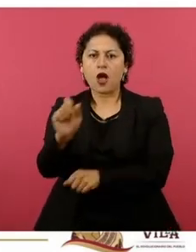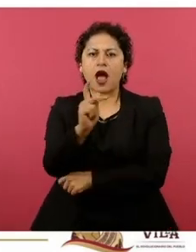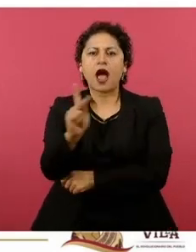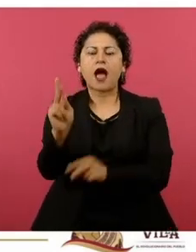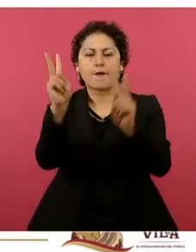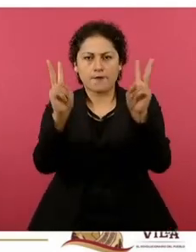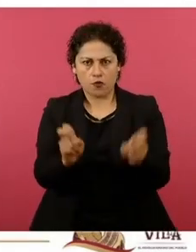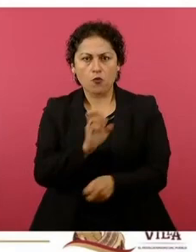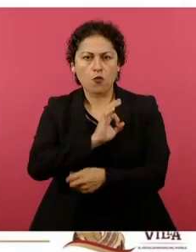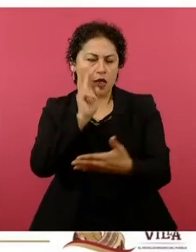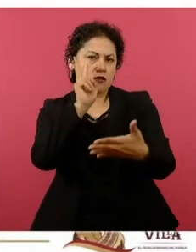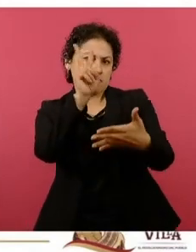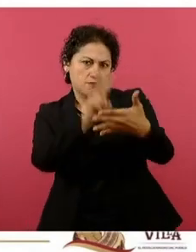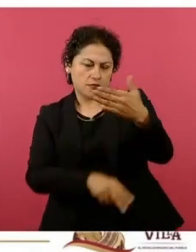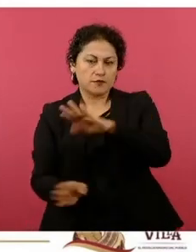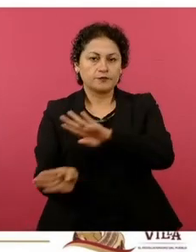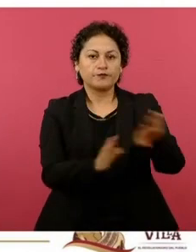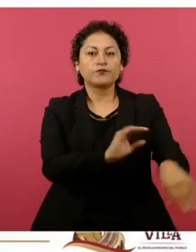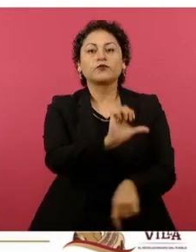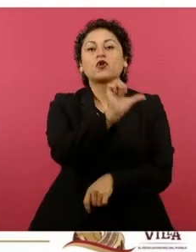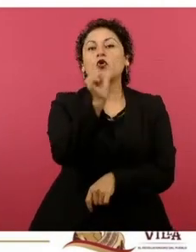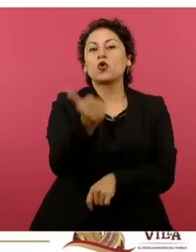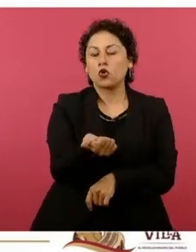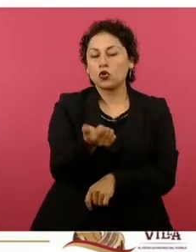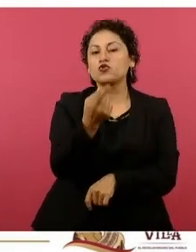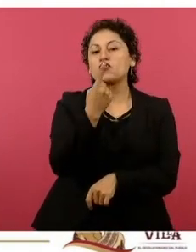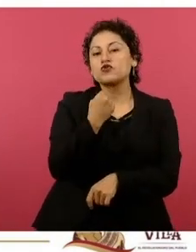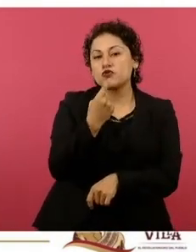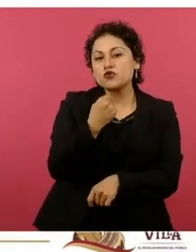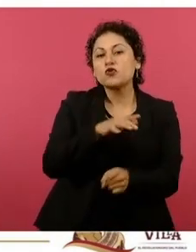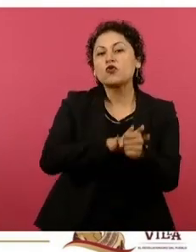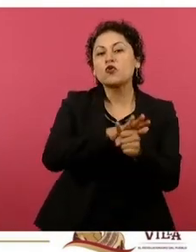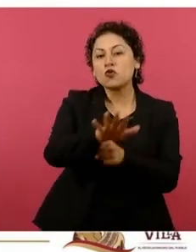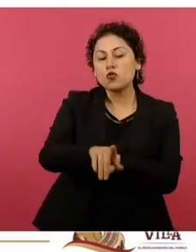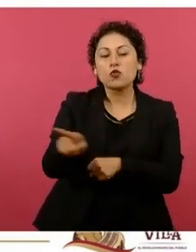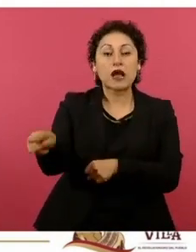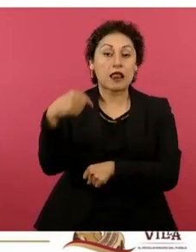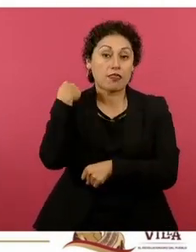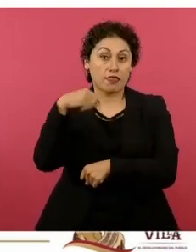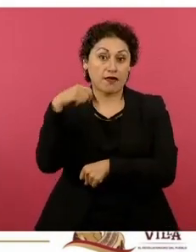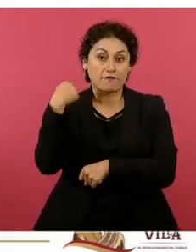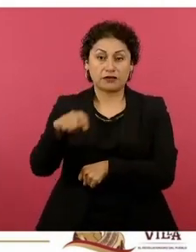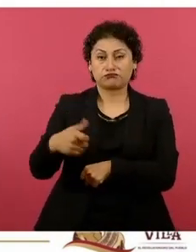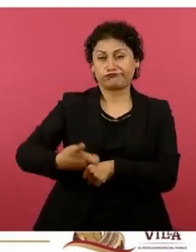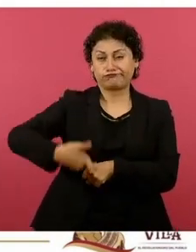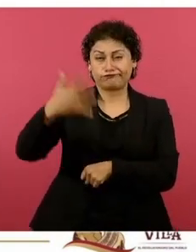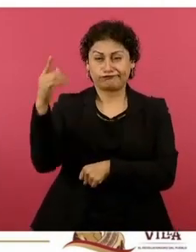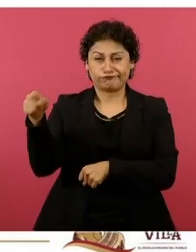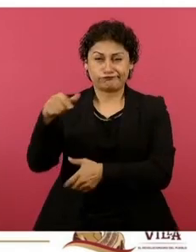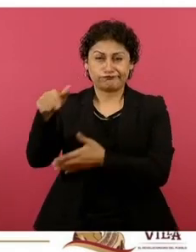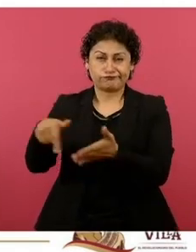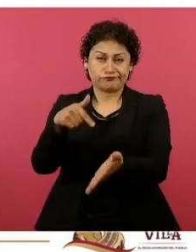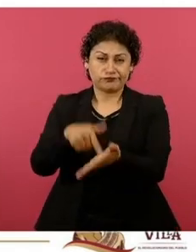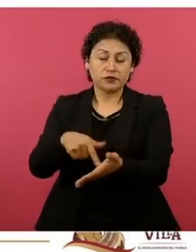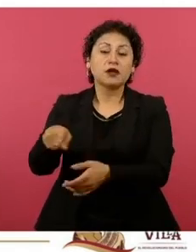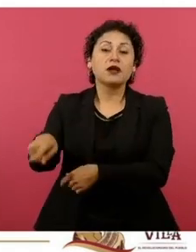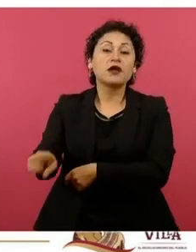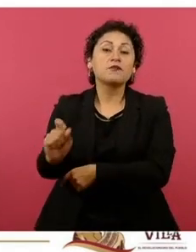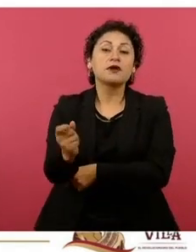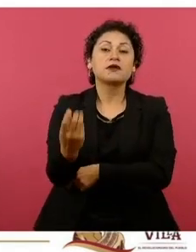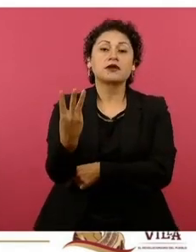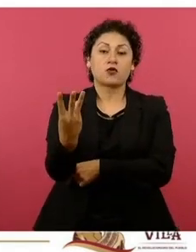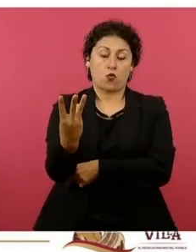para la gasolina Premium en Centro Tabasco tuvo el precio más alto, 24 pesos con